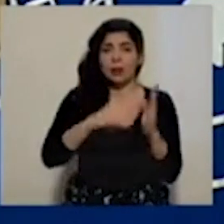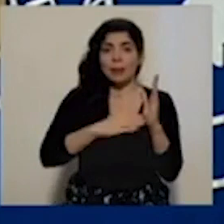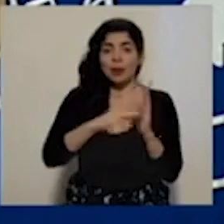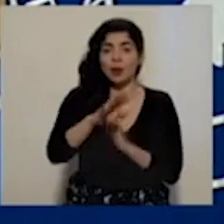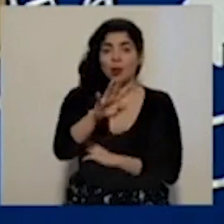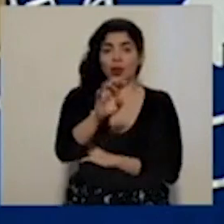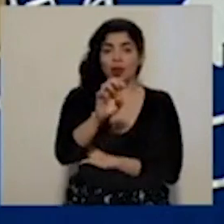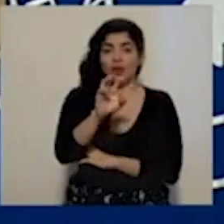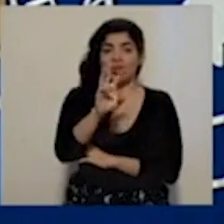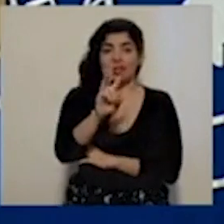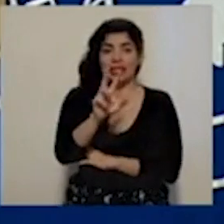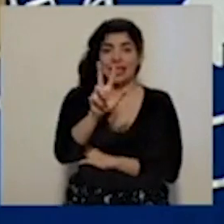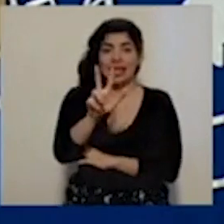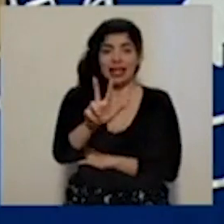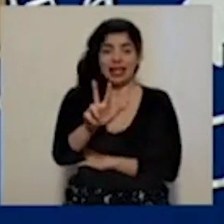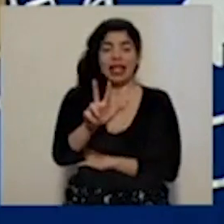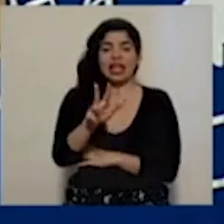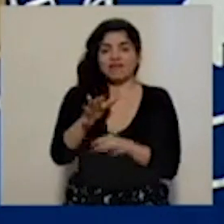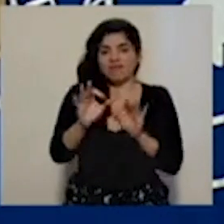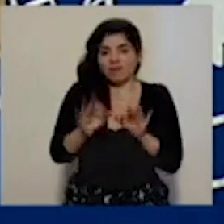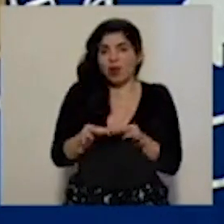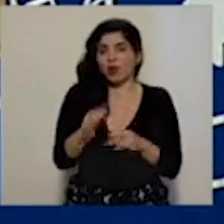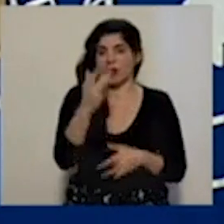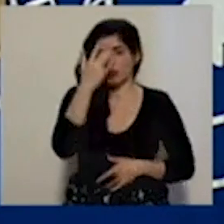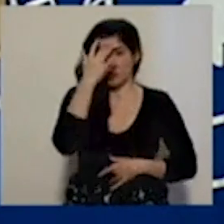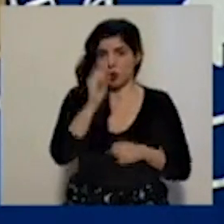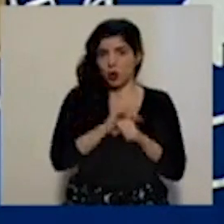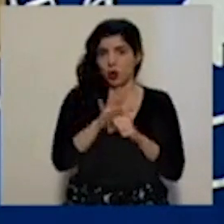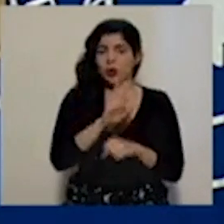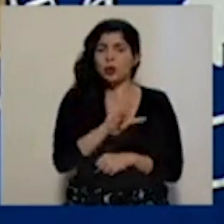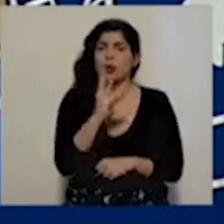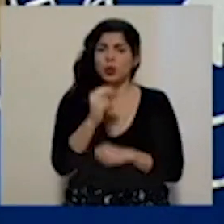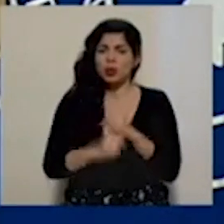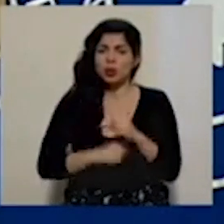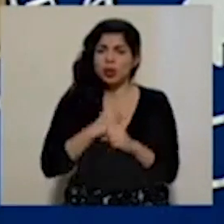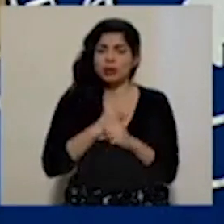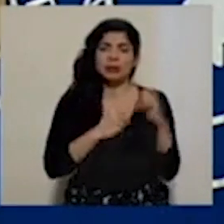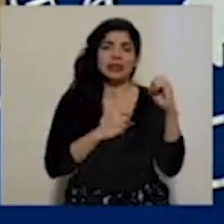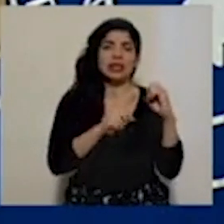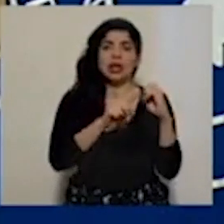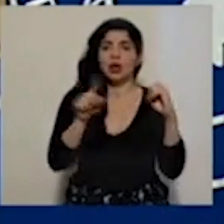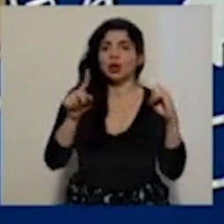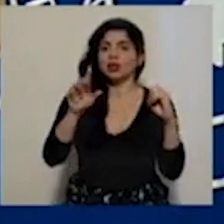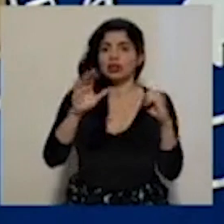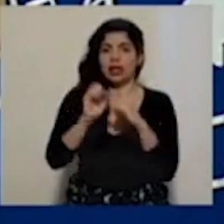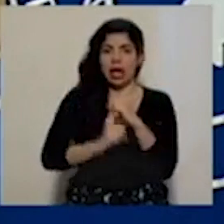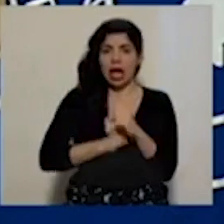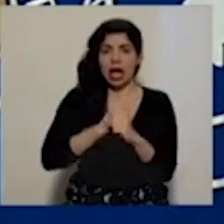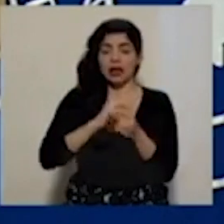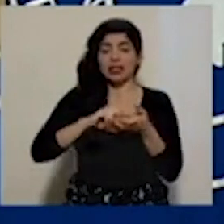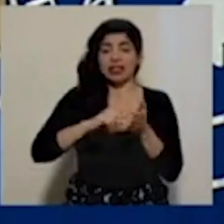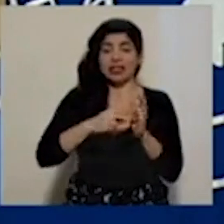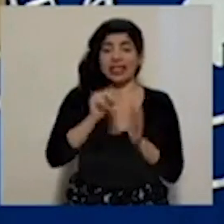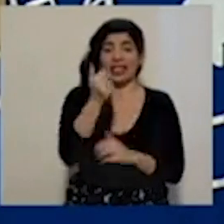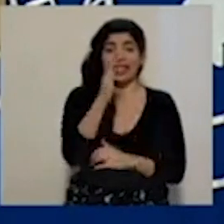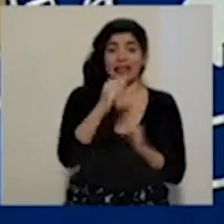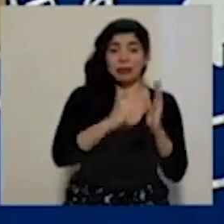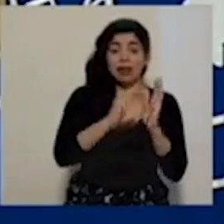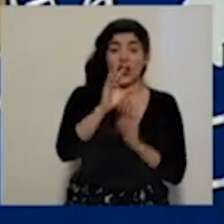.463 casos confirmados, con un rango de edad de 0 a 100 años, se trata de 15